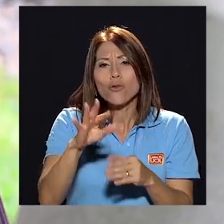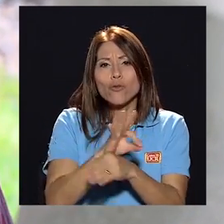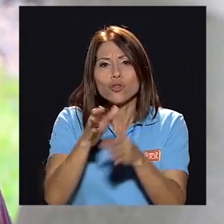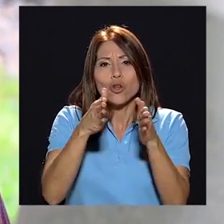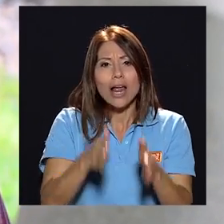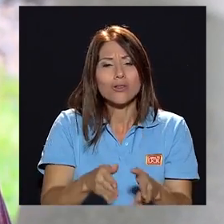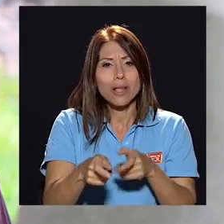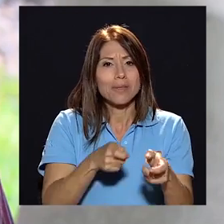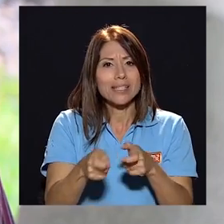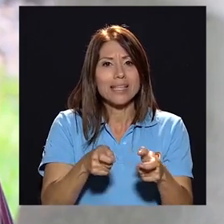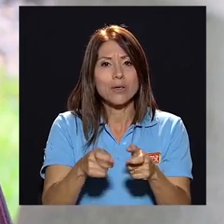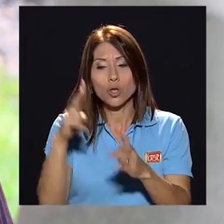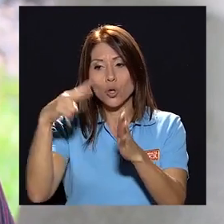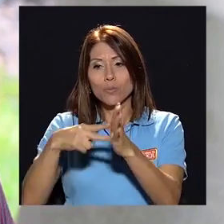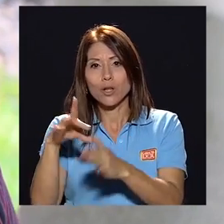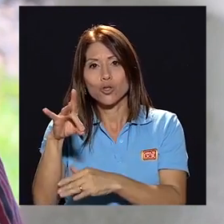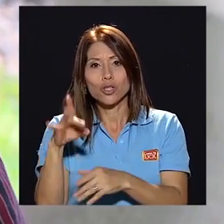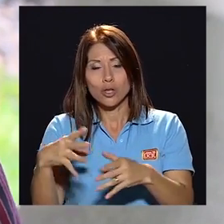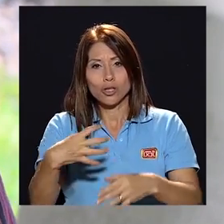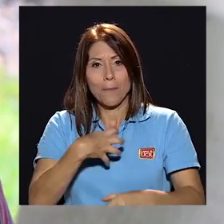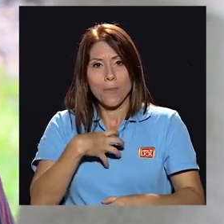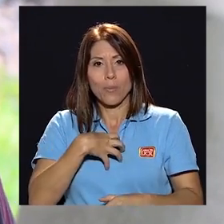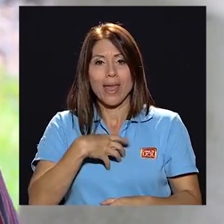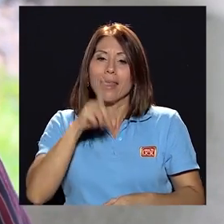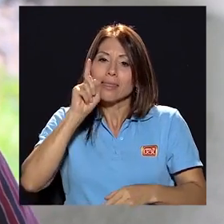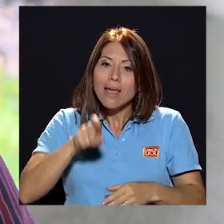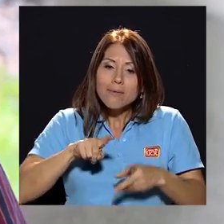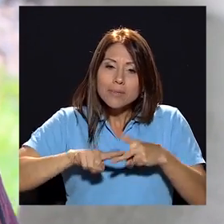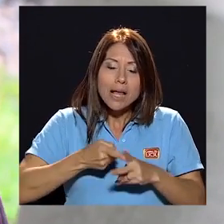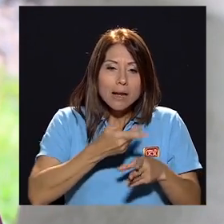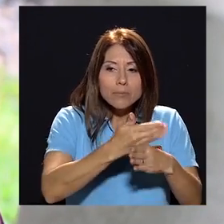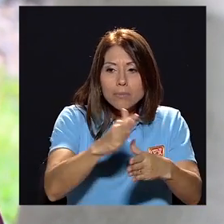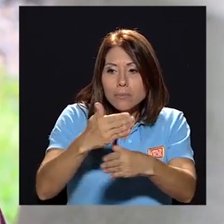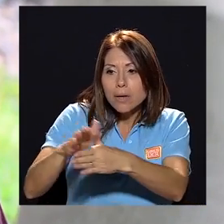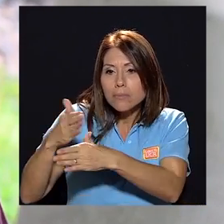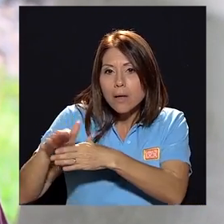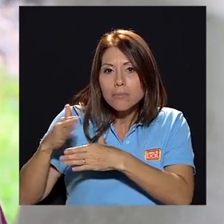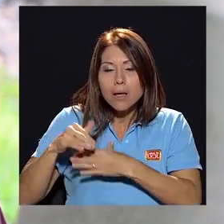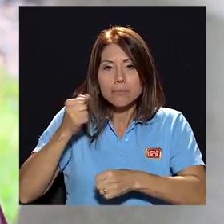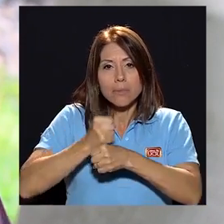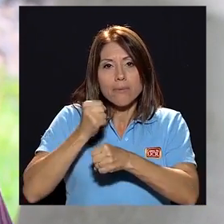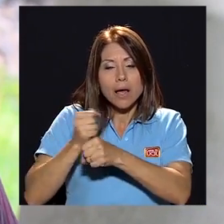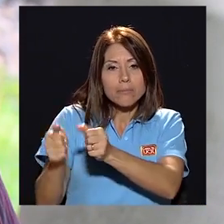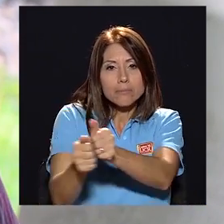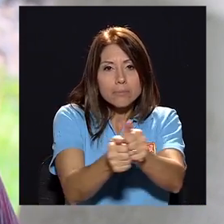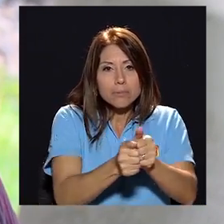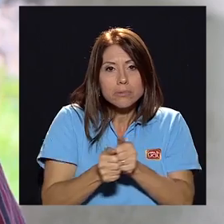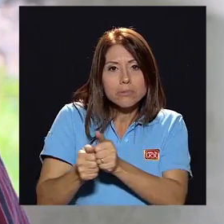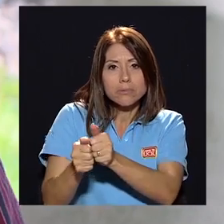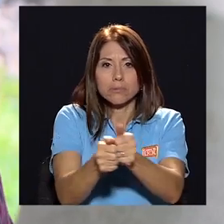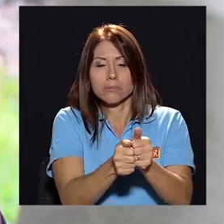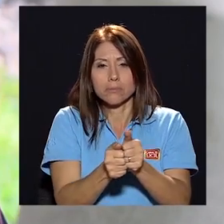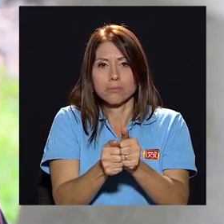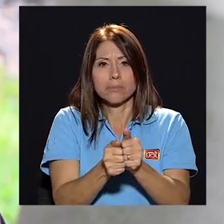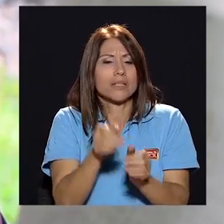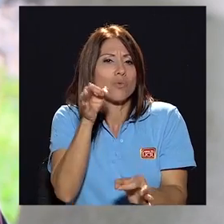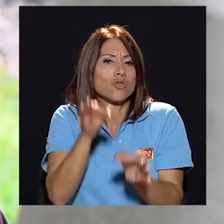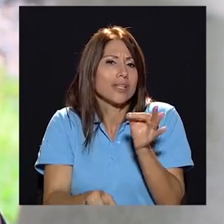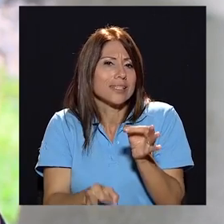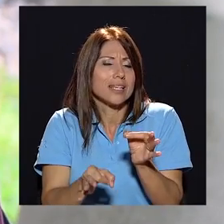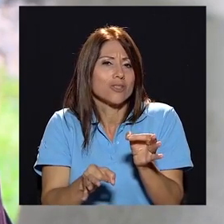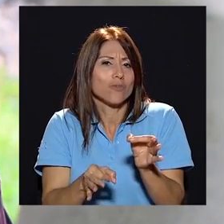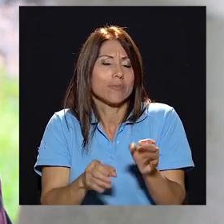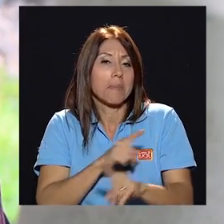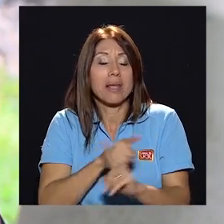ochocientos en propiedad tenés que empezar a trabajar con todos asignarles cosas y como le digo acercarse es muy sencillo simplemente